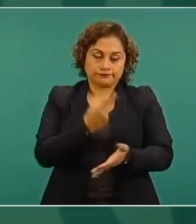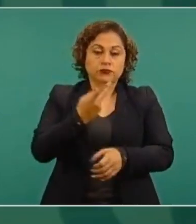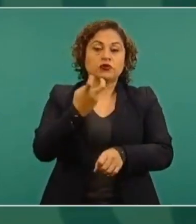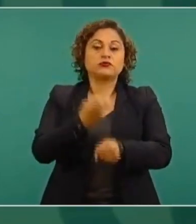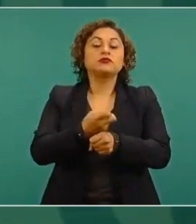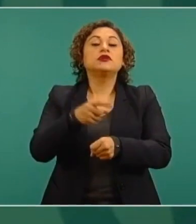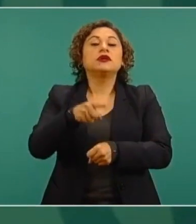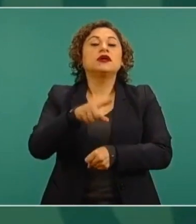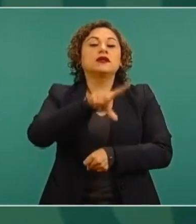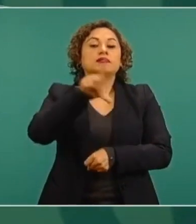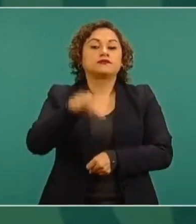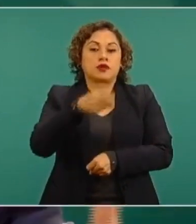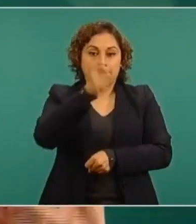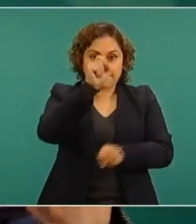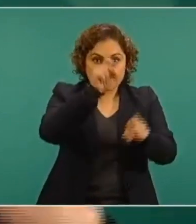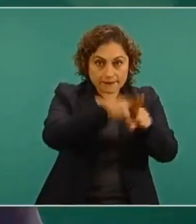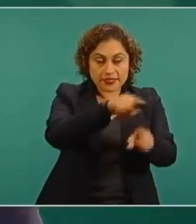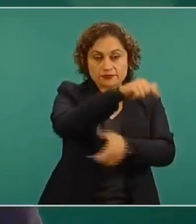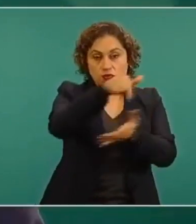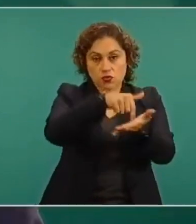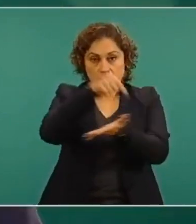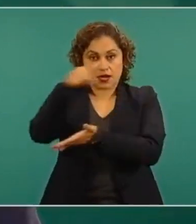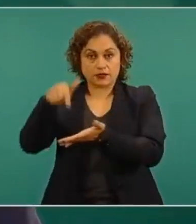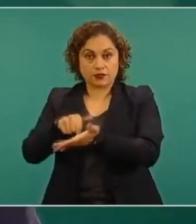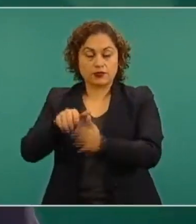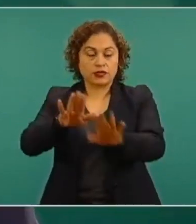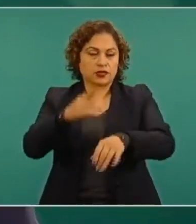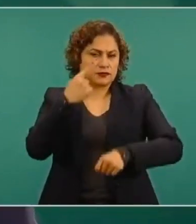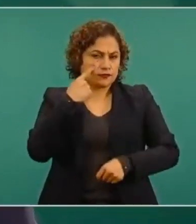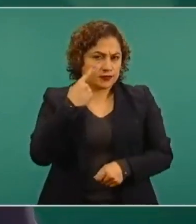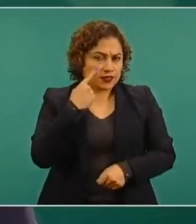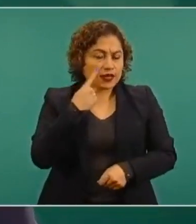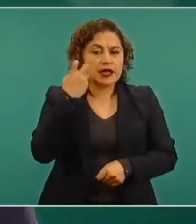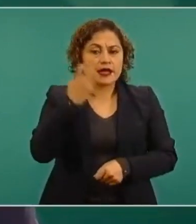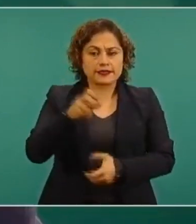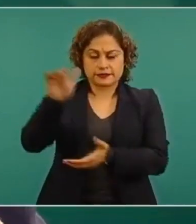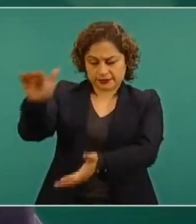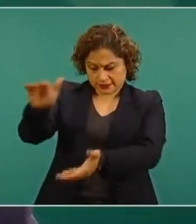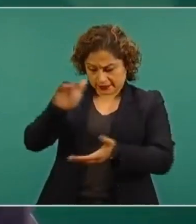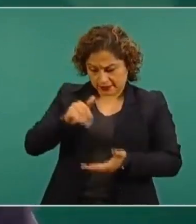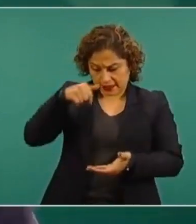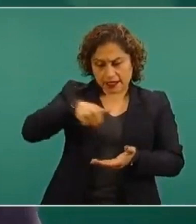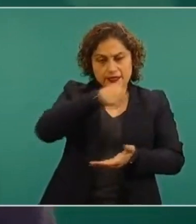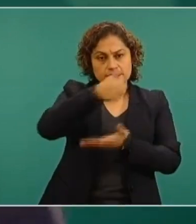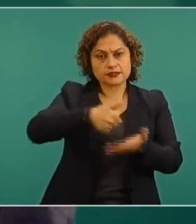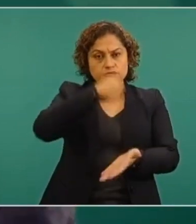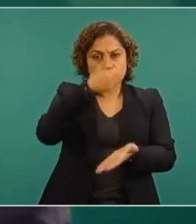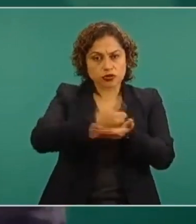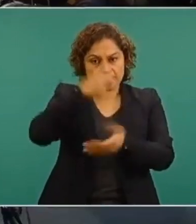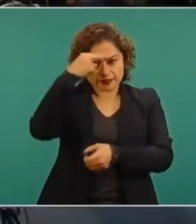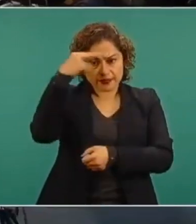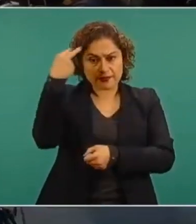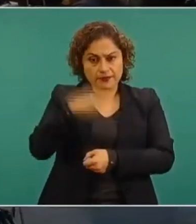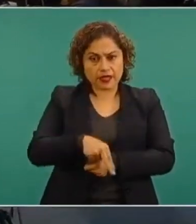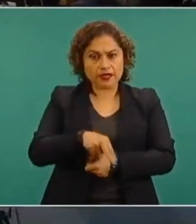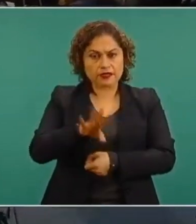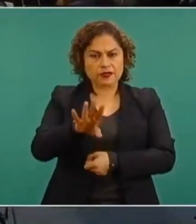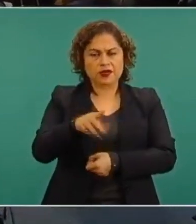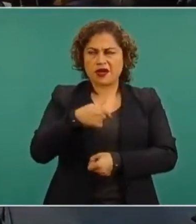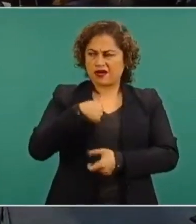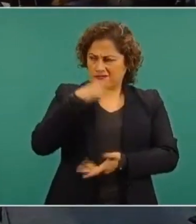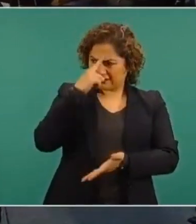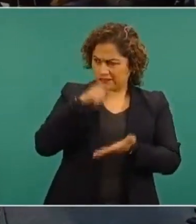en esa región. El resto de lo que llega aquí a la Ciudad de México se distribuye, es más, creo que que tenemos una